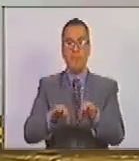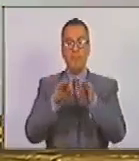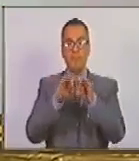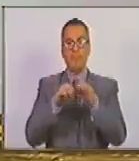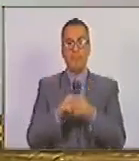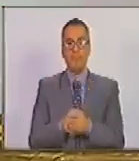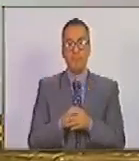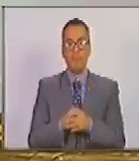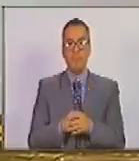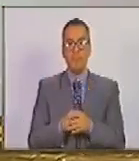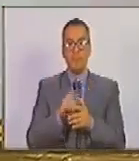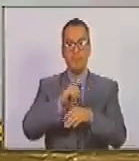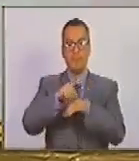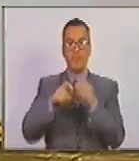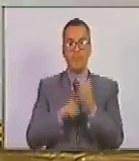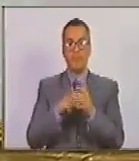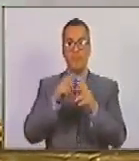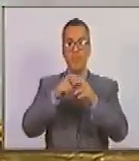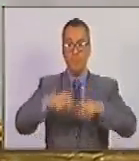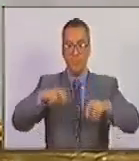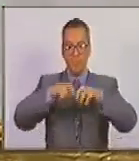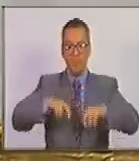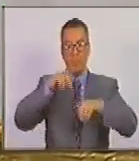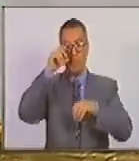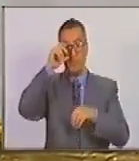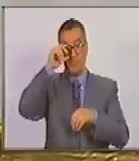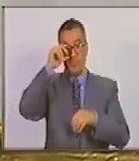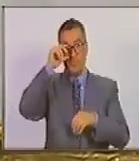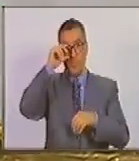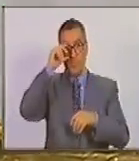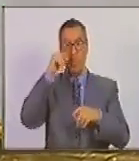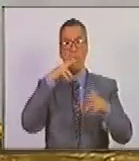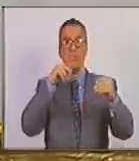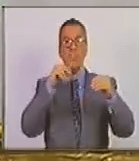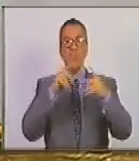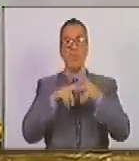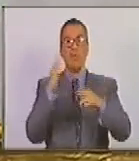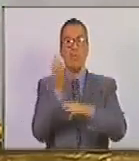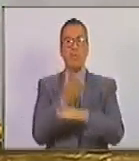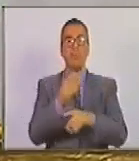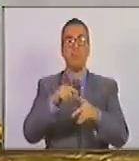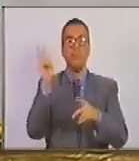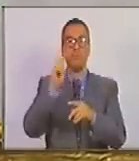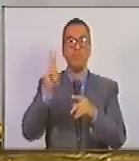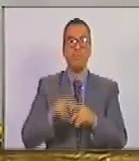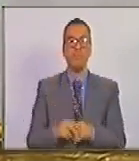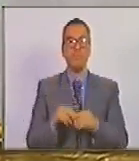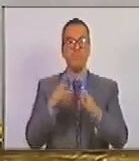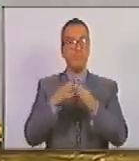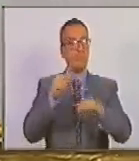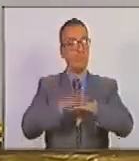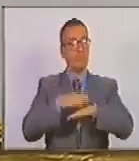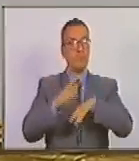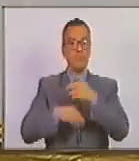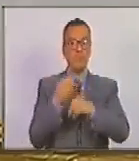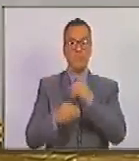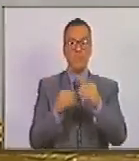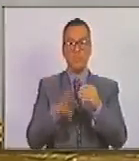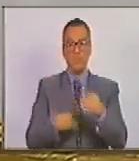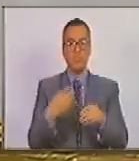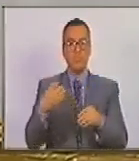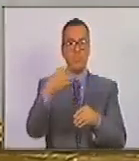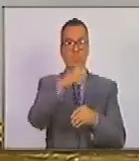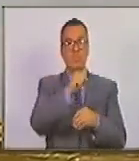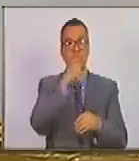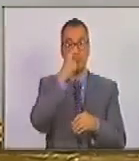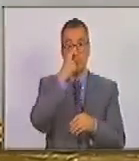en plenaria para investigar las confesiones de Donald Trump en contra de Venezuela sus implicaciones y alcances